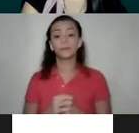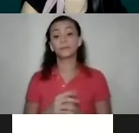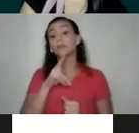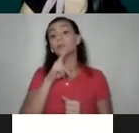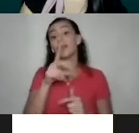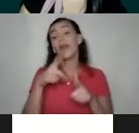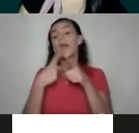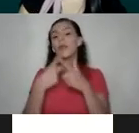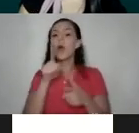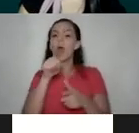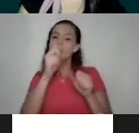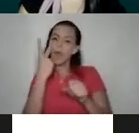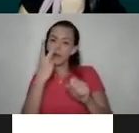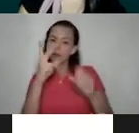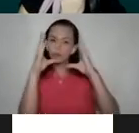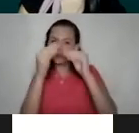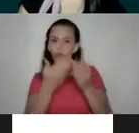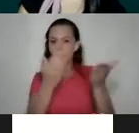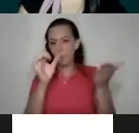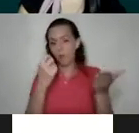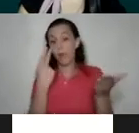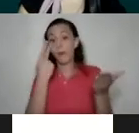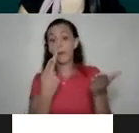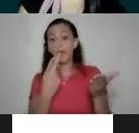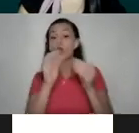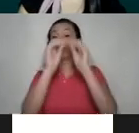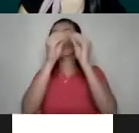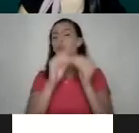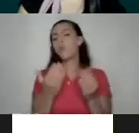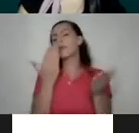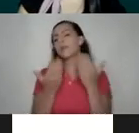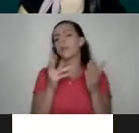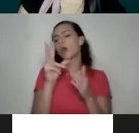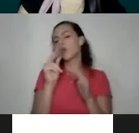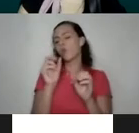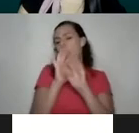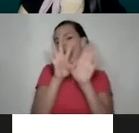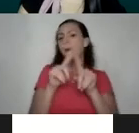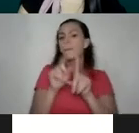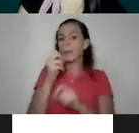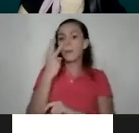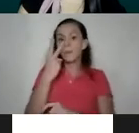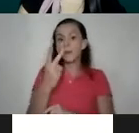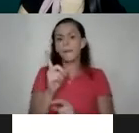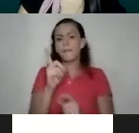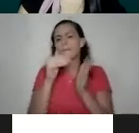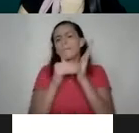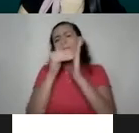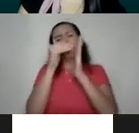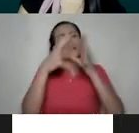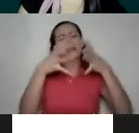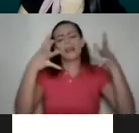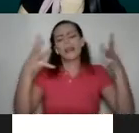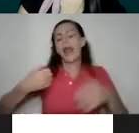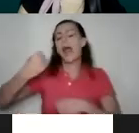Y entonces ahí podemos ver los datos, como ustedes pueden ver, los números tal vez no están tan claros, pero podemos ver que son miles de casos cada año